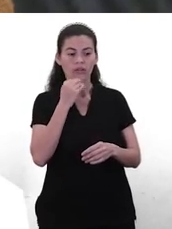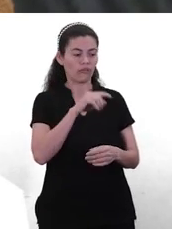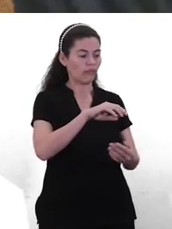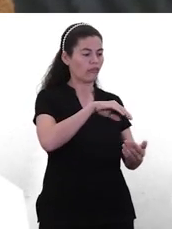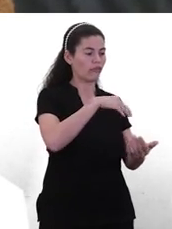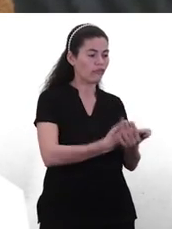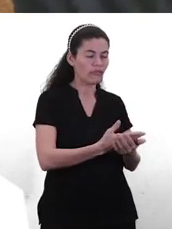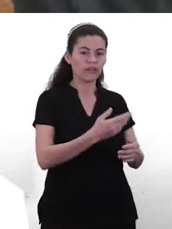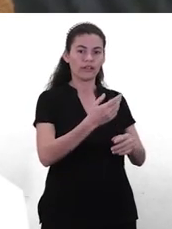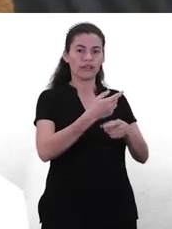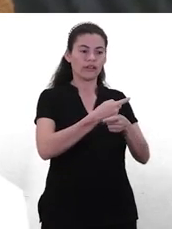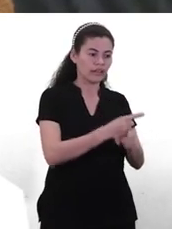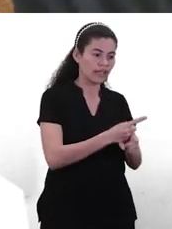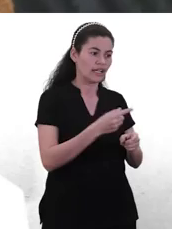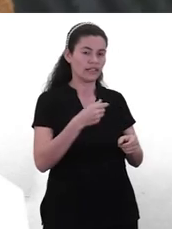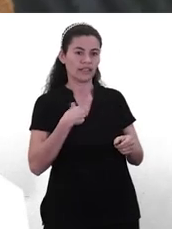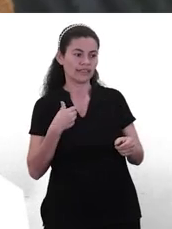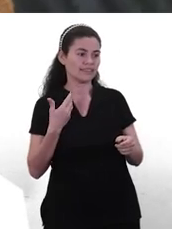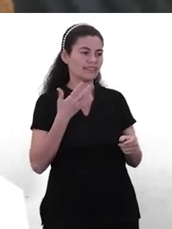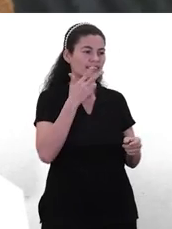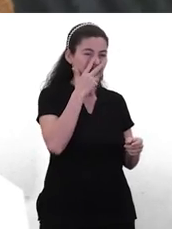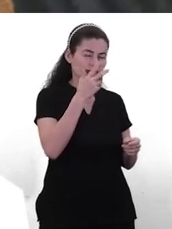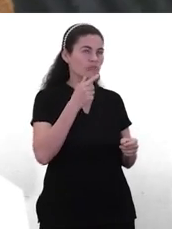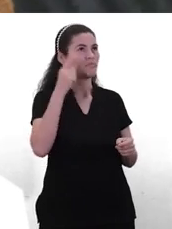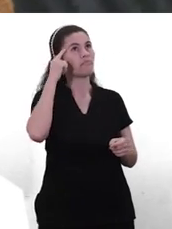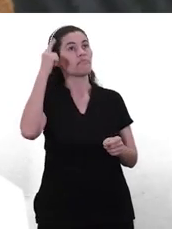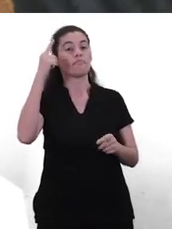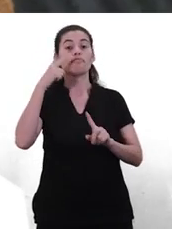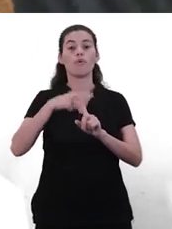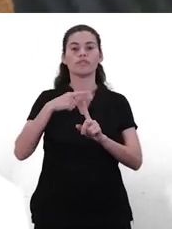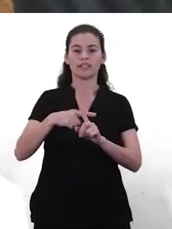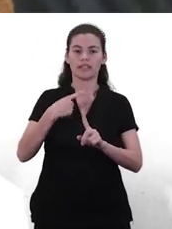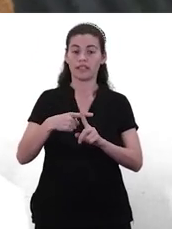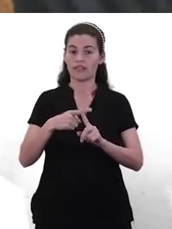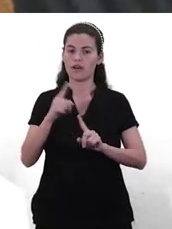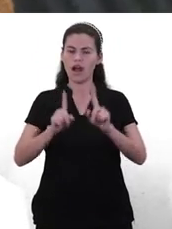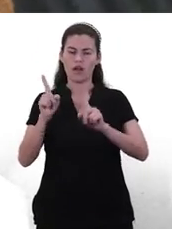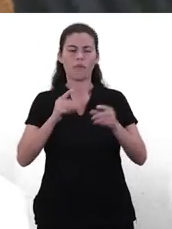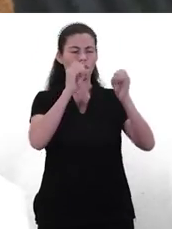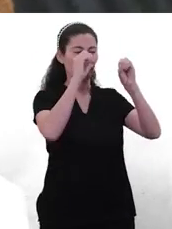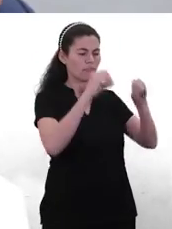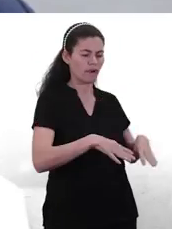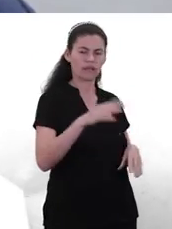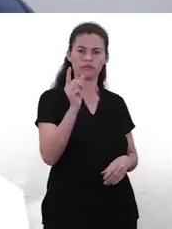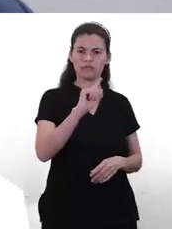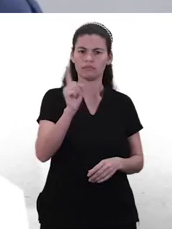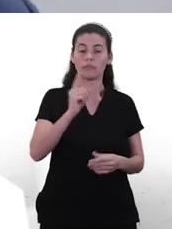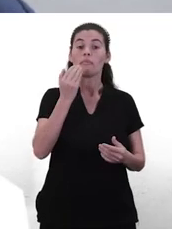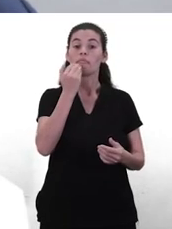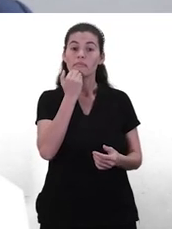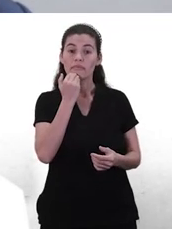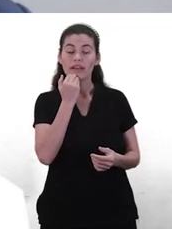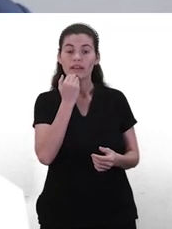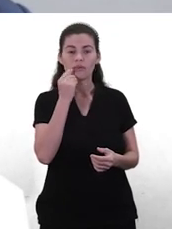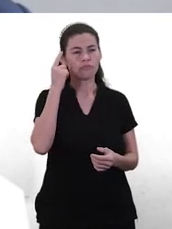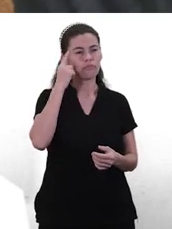caída corremos, porque creemos que hacemos bien, porque queremos protegerle a nadie, lo hace como la intención. la intención es